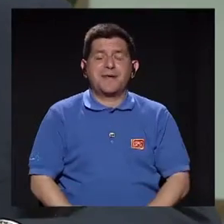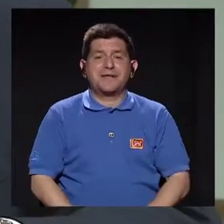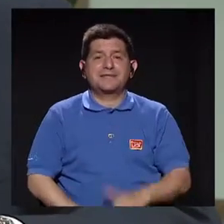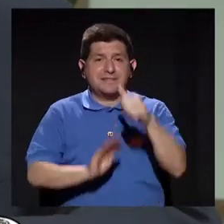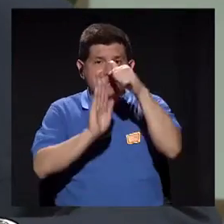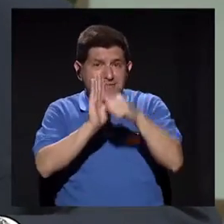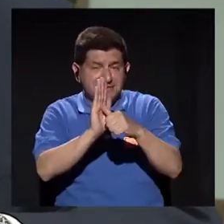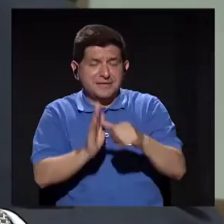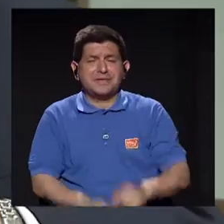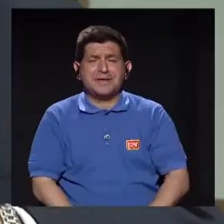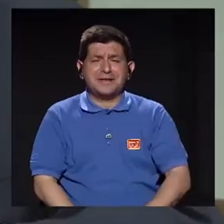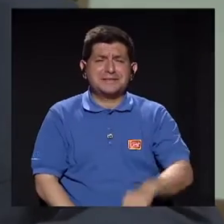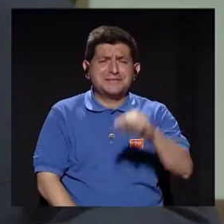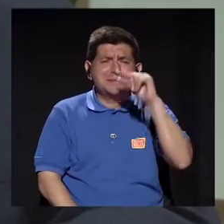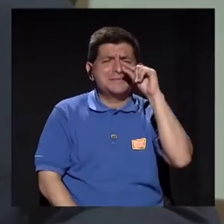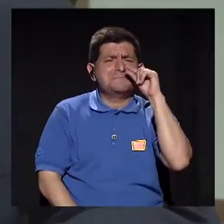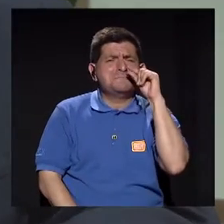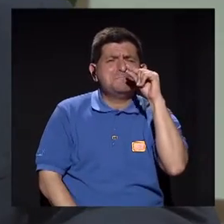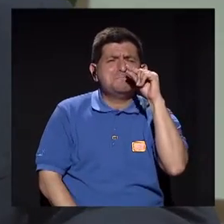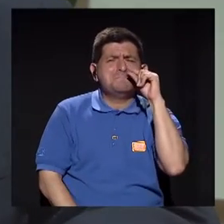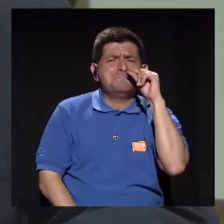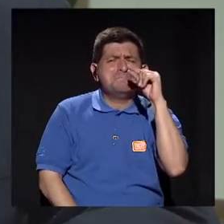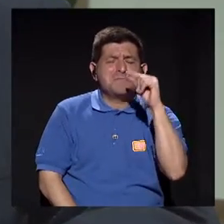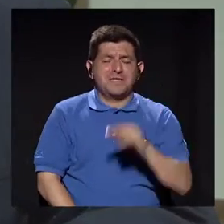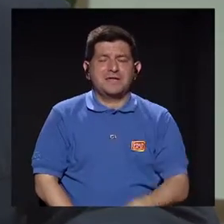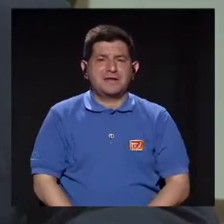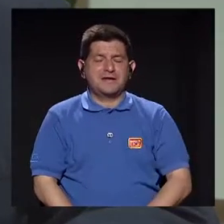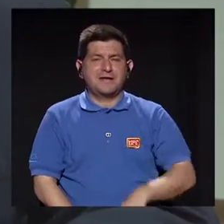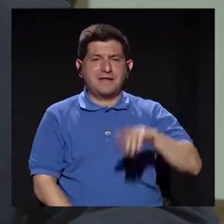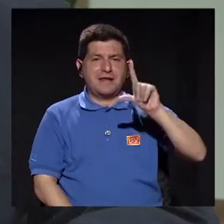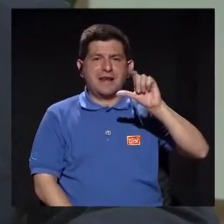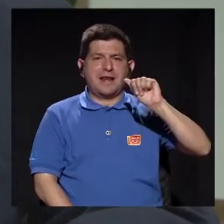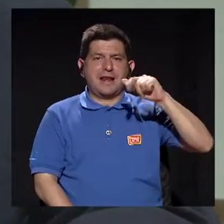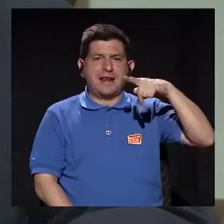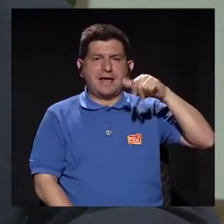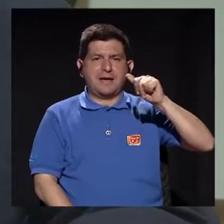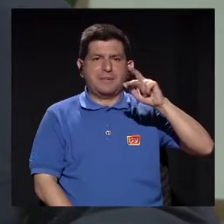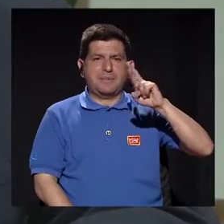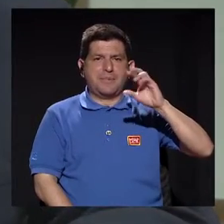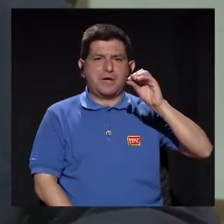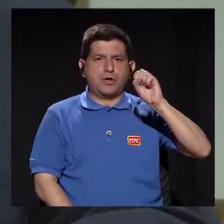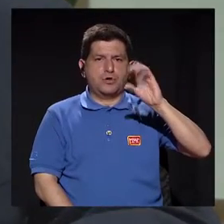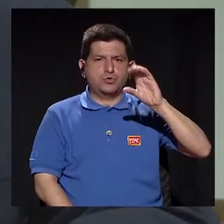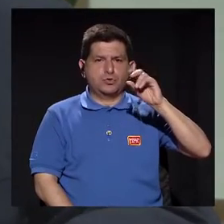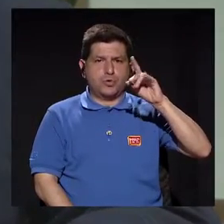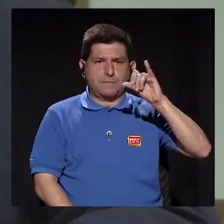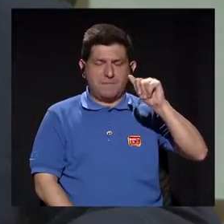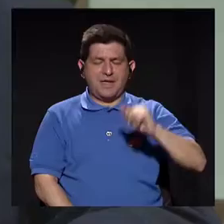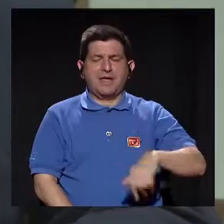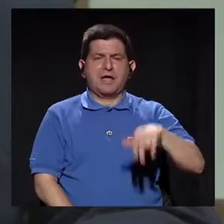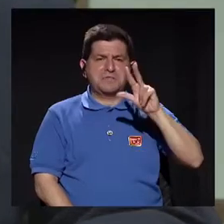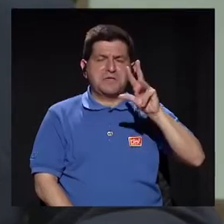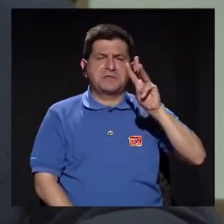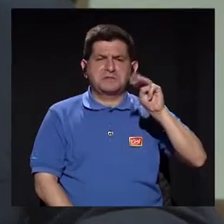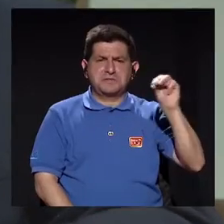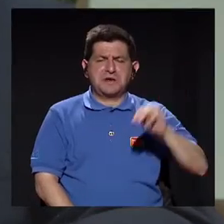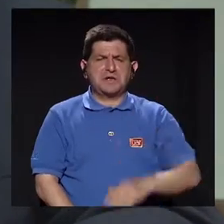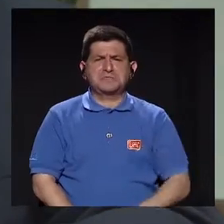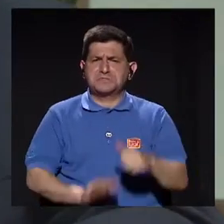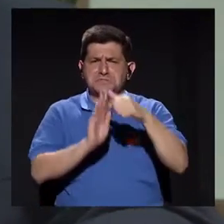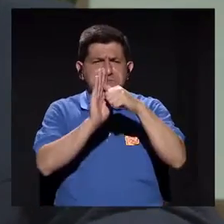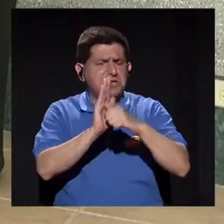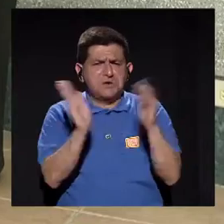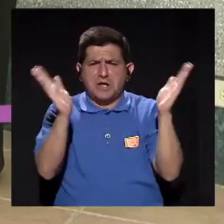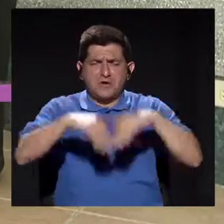de la cirugía que vamos a hacer. Si hoy es mini, por ejemplo, mini laparoscopía, usamos tubitos de 3 milímetros que no dejan cicatrices.